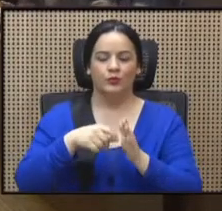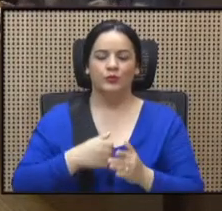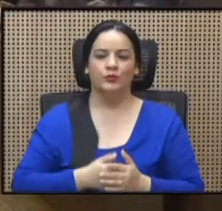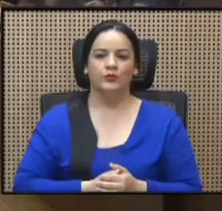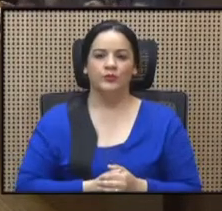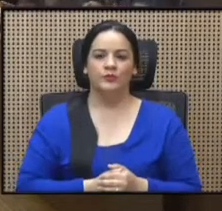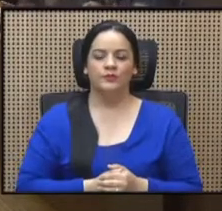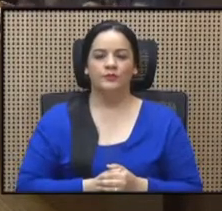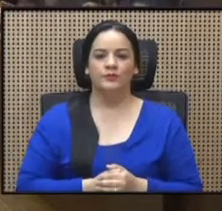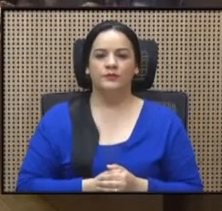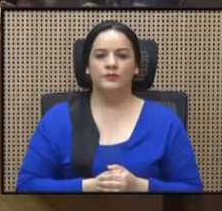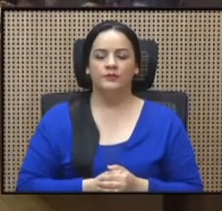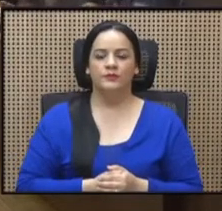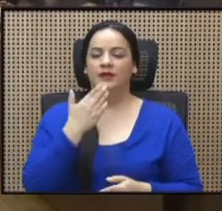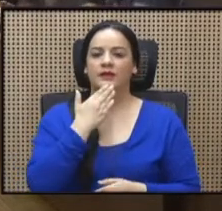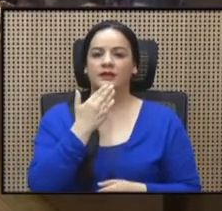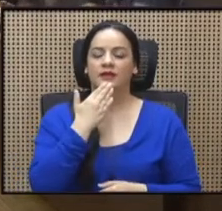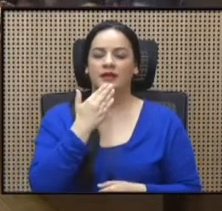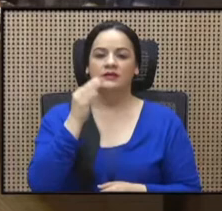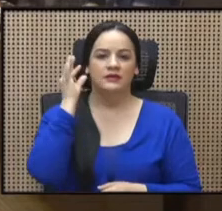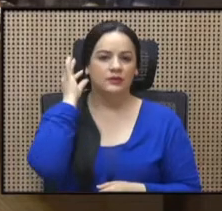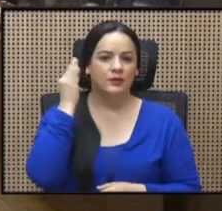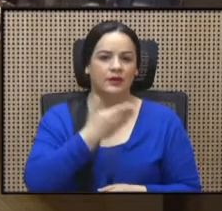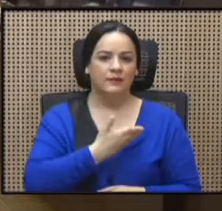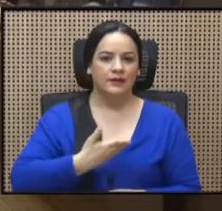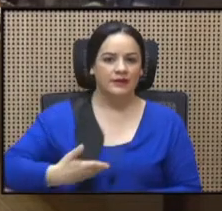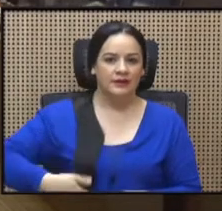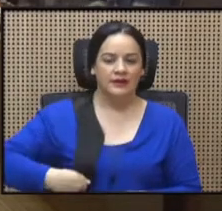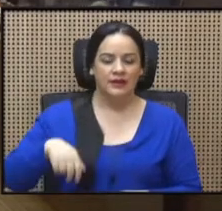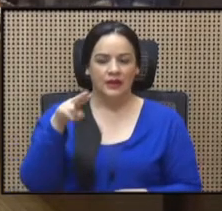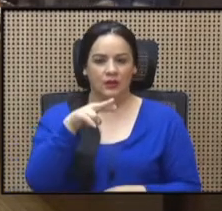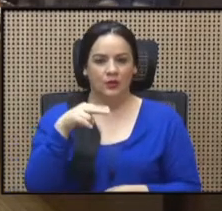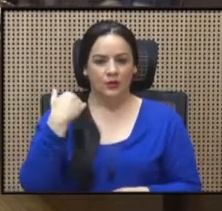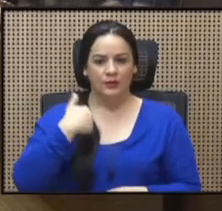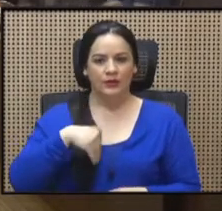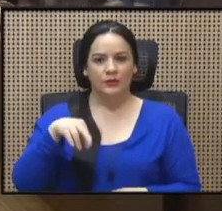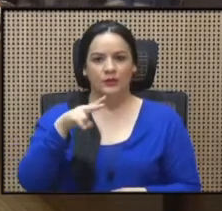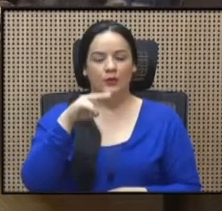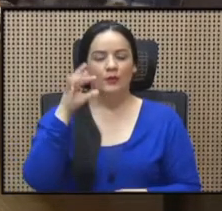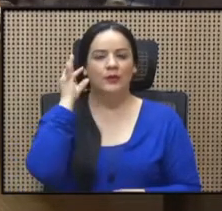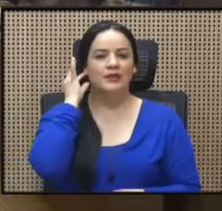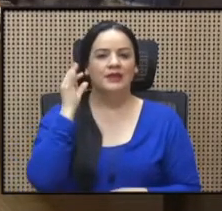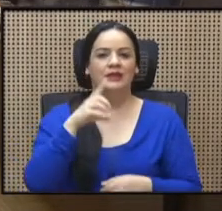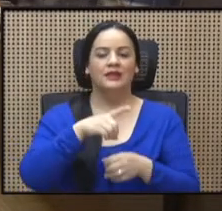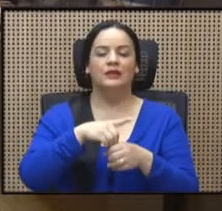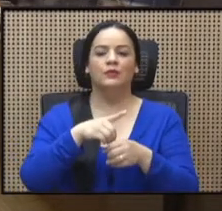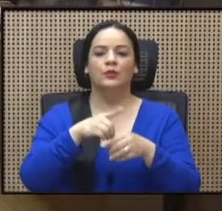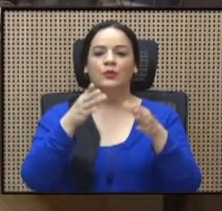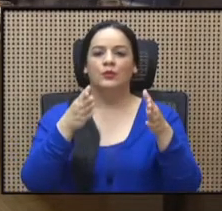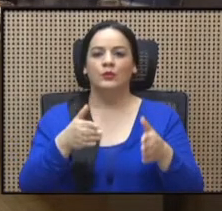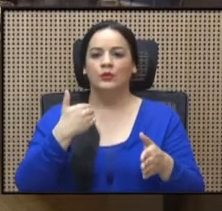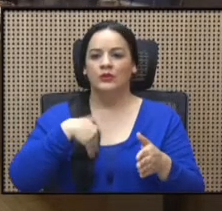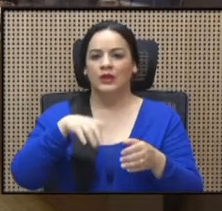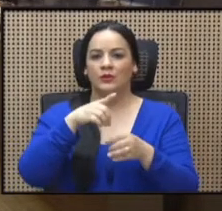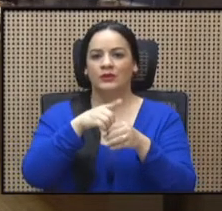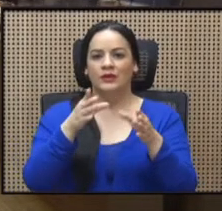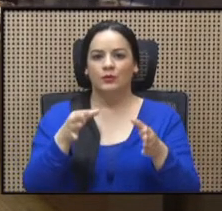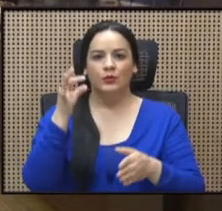Muchas gracias, señora presidenta, compañeros y compañeras diputados y diputadas.